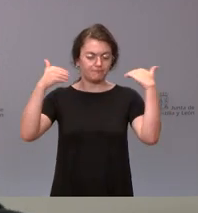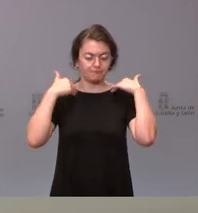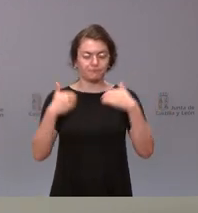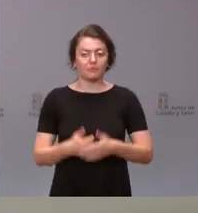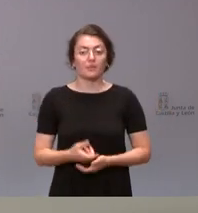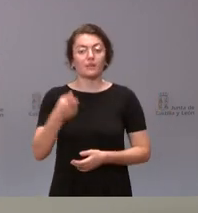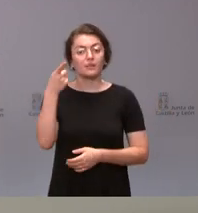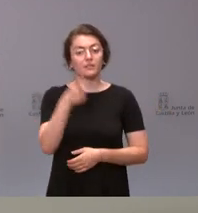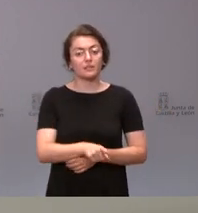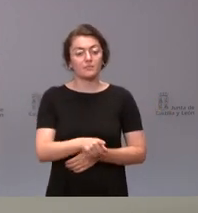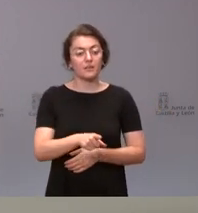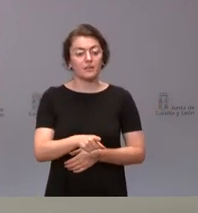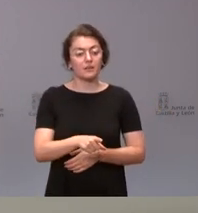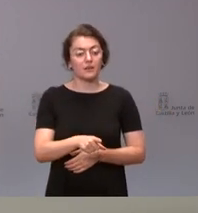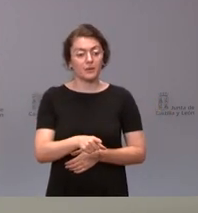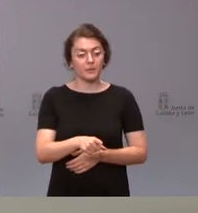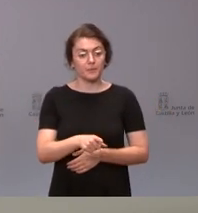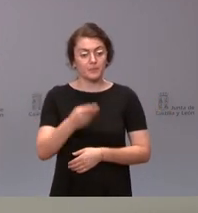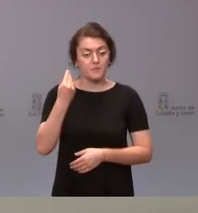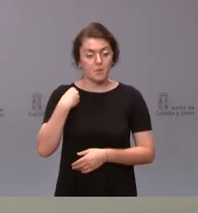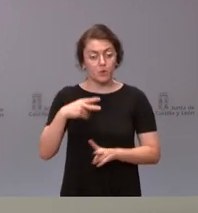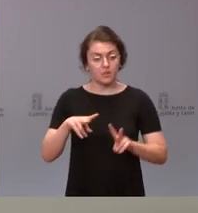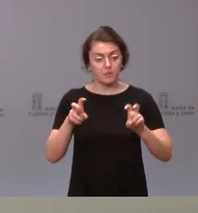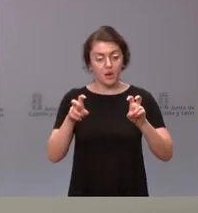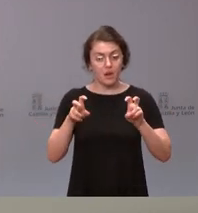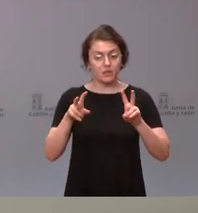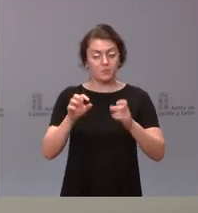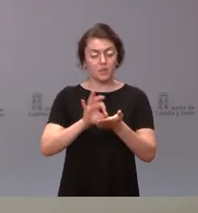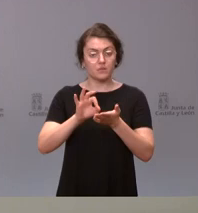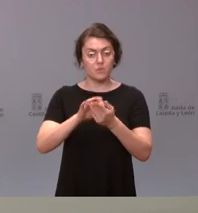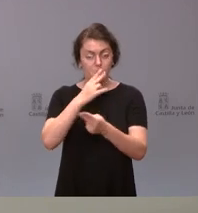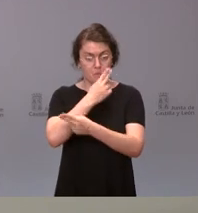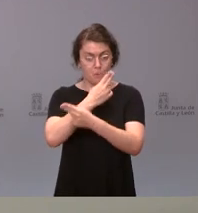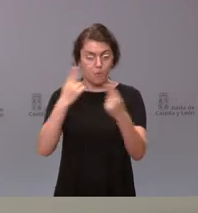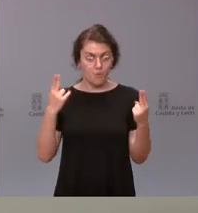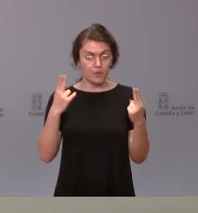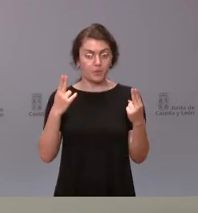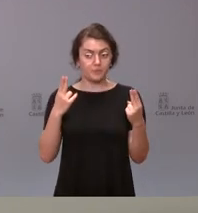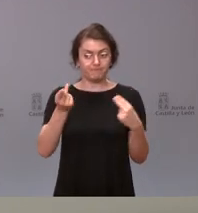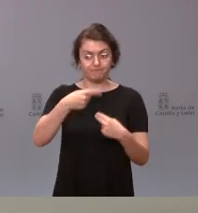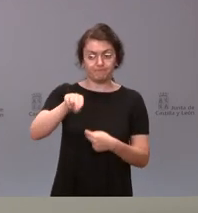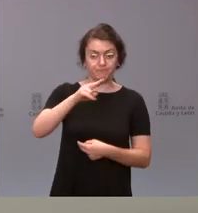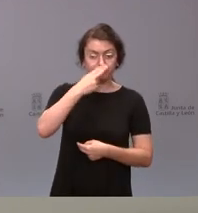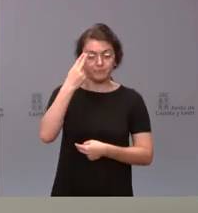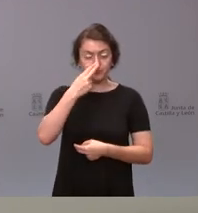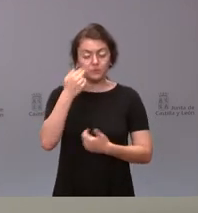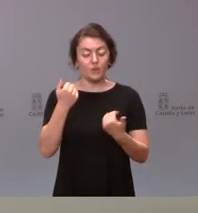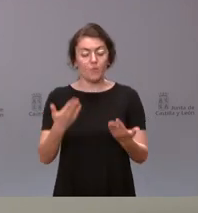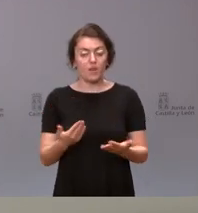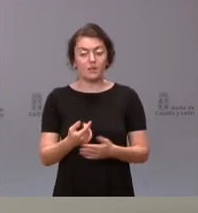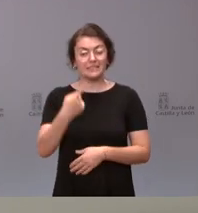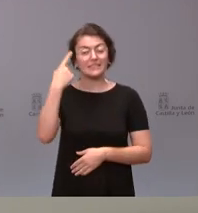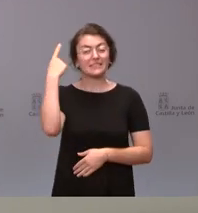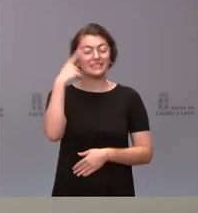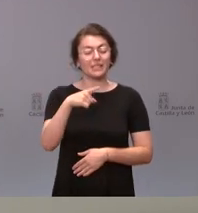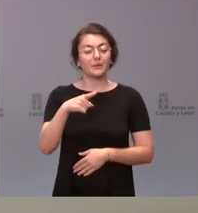una nueva y última, quizás, cuestión de servicio público, de interés para ustedes. Sabían